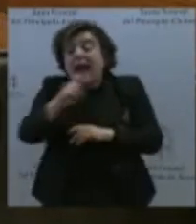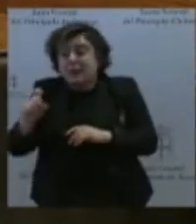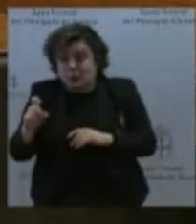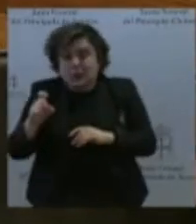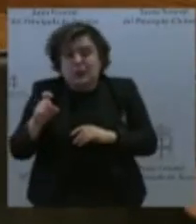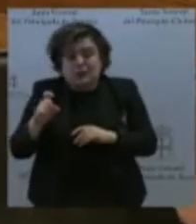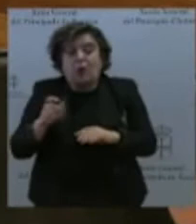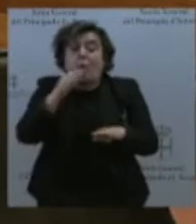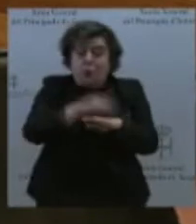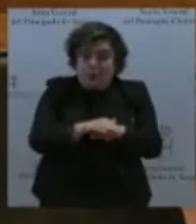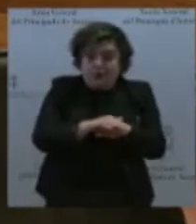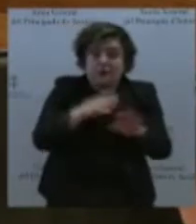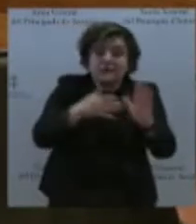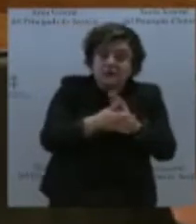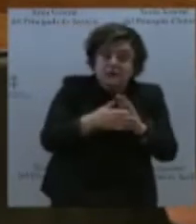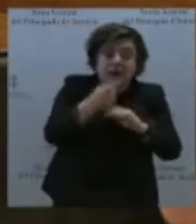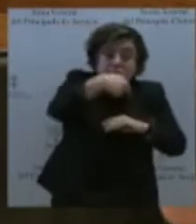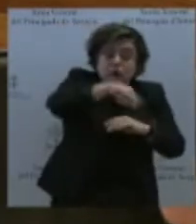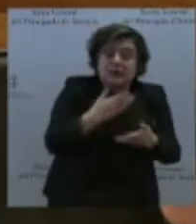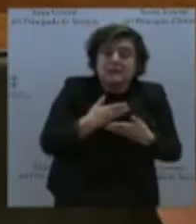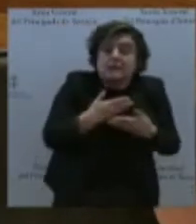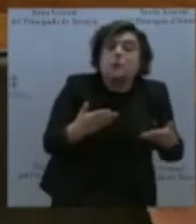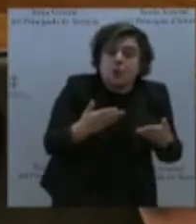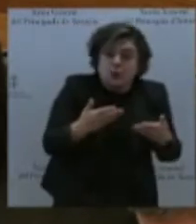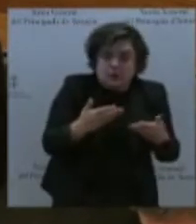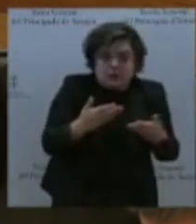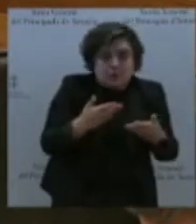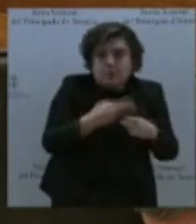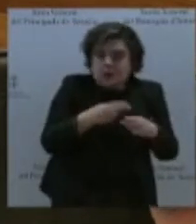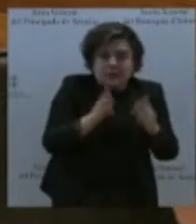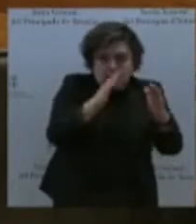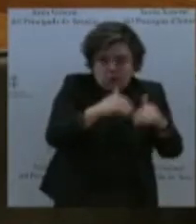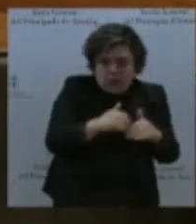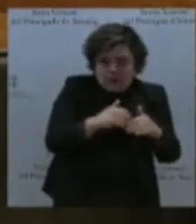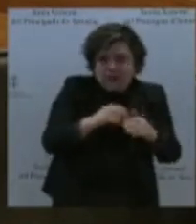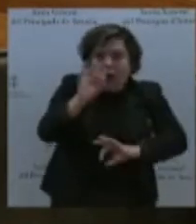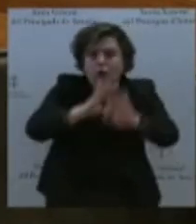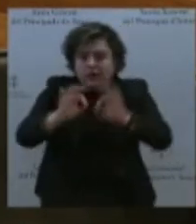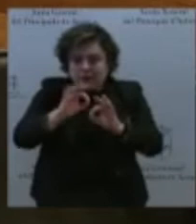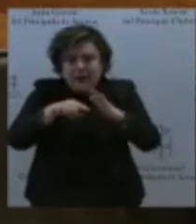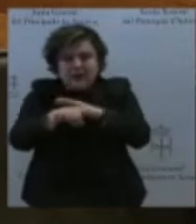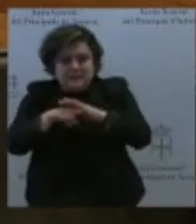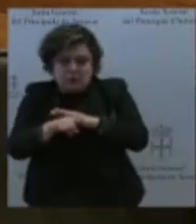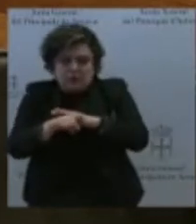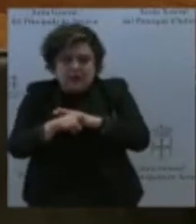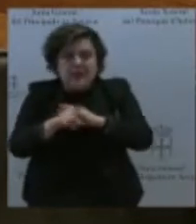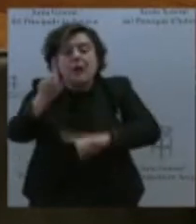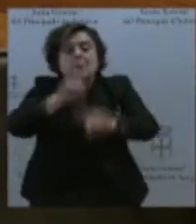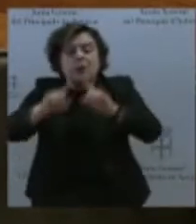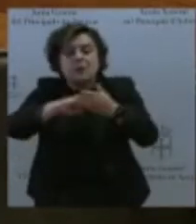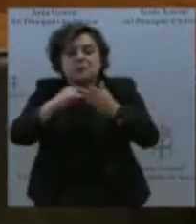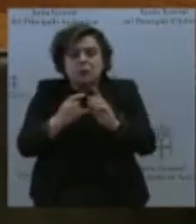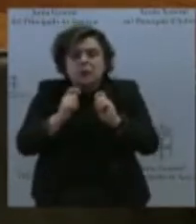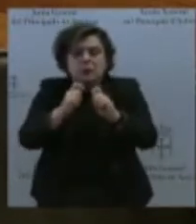de organizar y gestionar esta cuestión, de solucionar este problema antes de que acabara este curso escolar. Porque si su